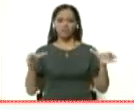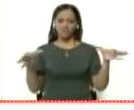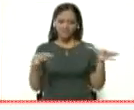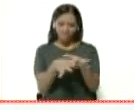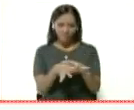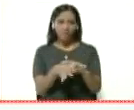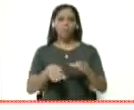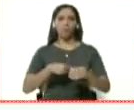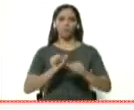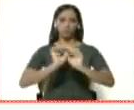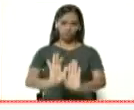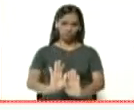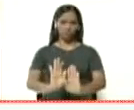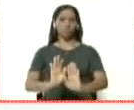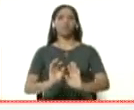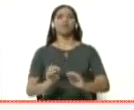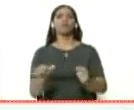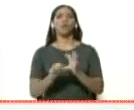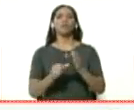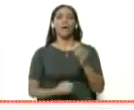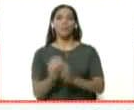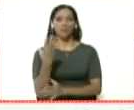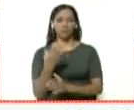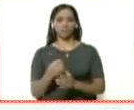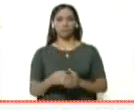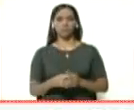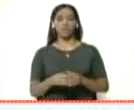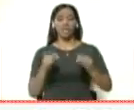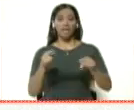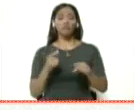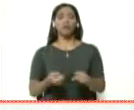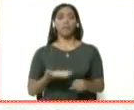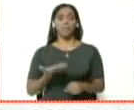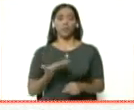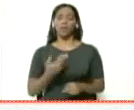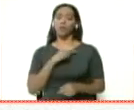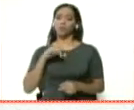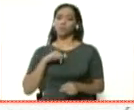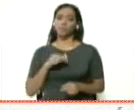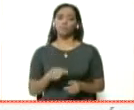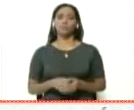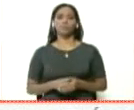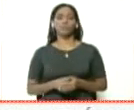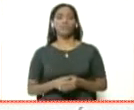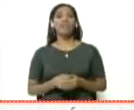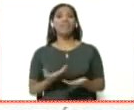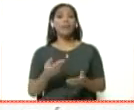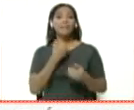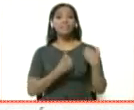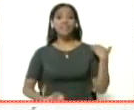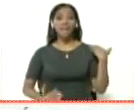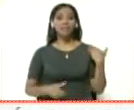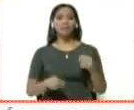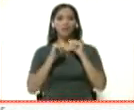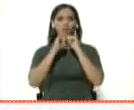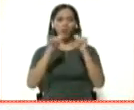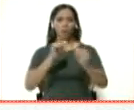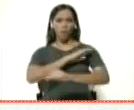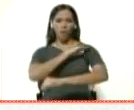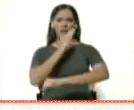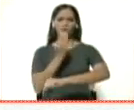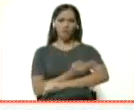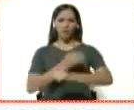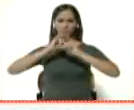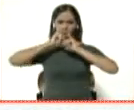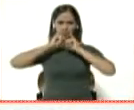contener en el sitio donde aparezca. Eso es un elemento para nosotros muy importante y que el Presidente lo transmita con la fuerza que lo